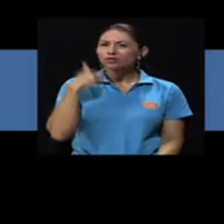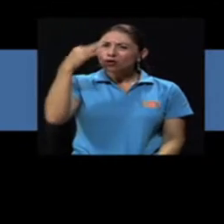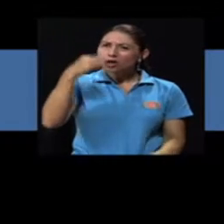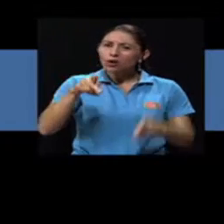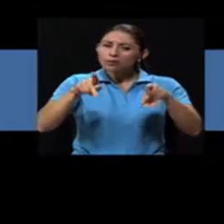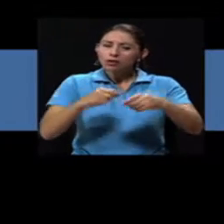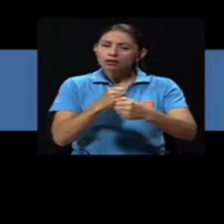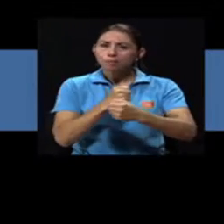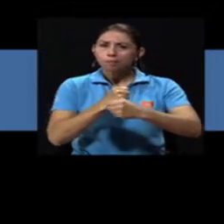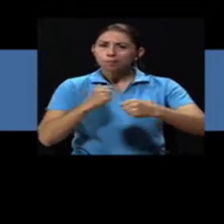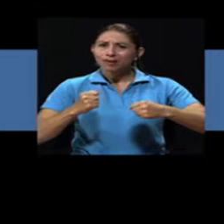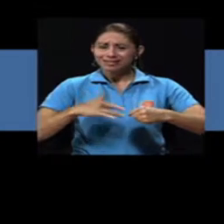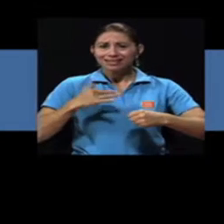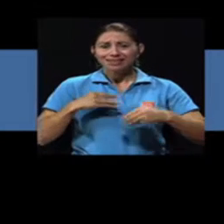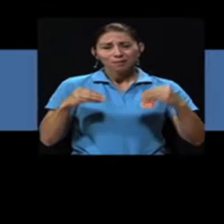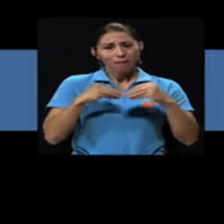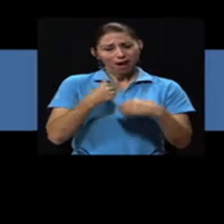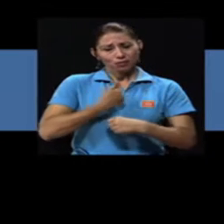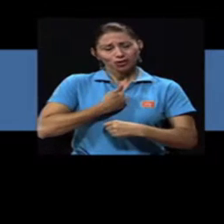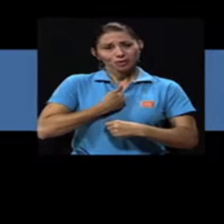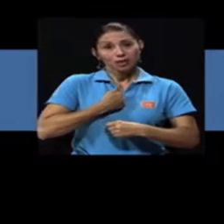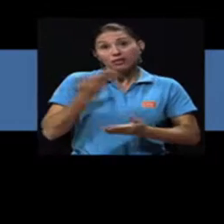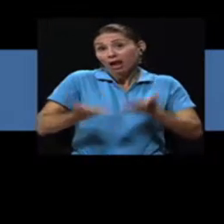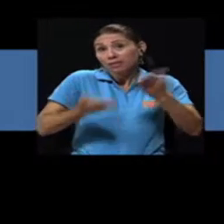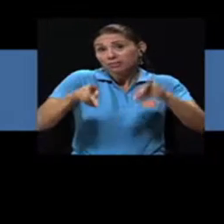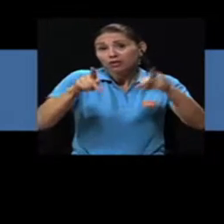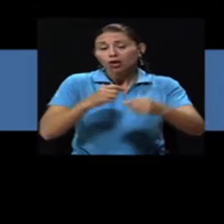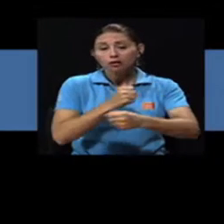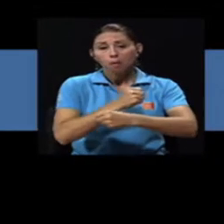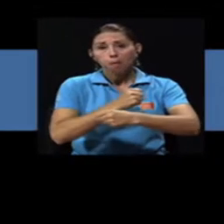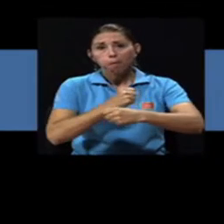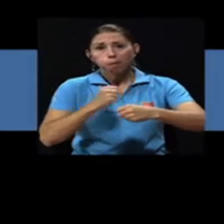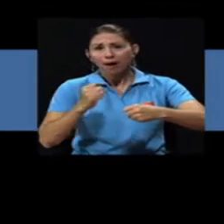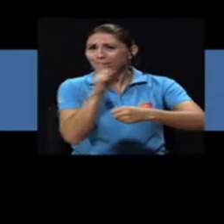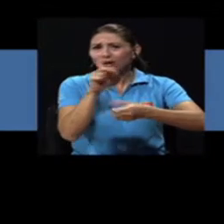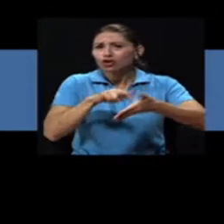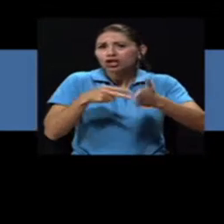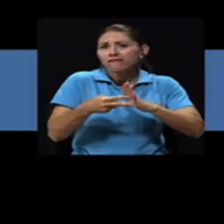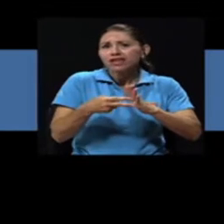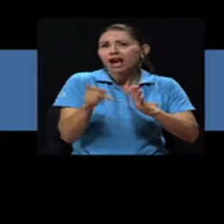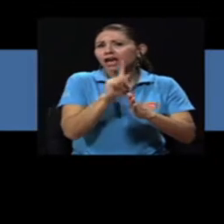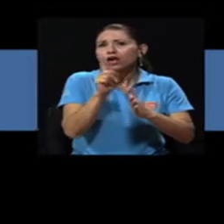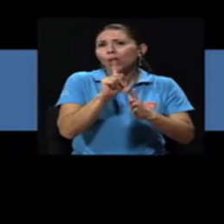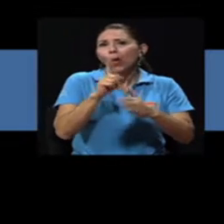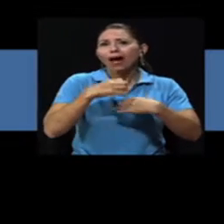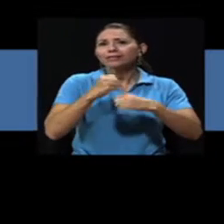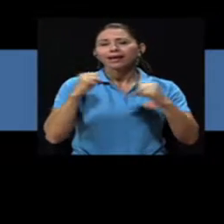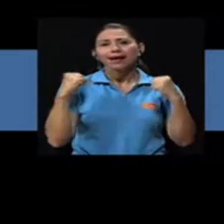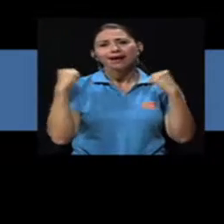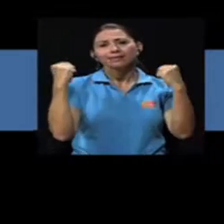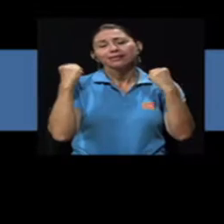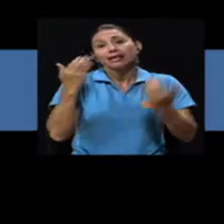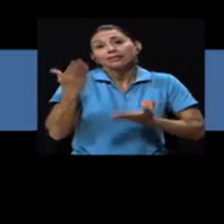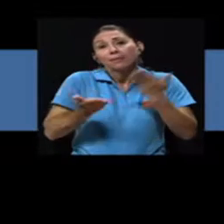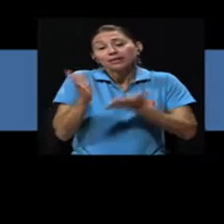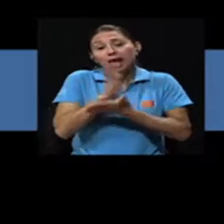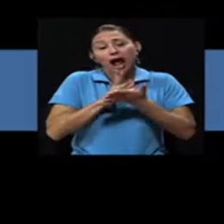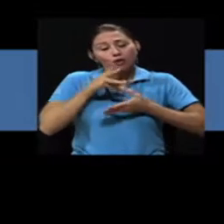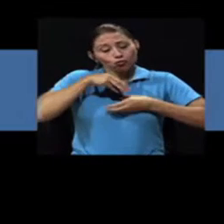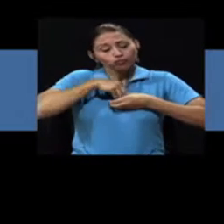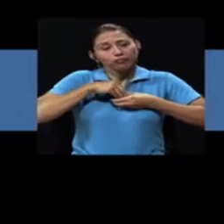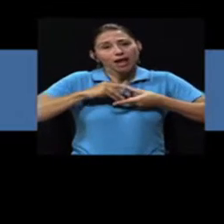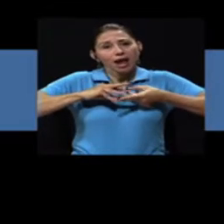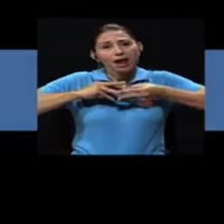consigo mismos y también puede que haya gente obesa y no porque ellos ya no hagan ejercicio y así, simplemente por